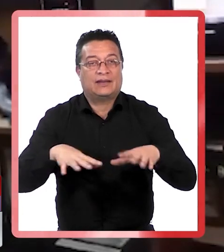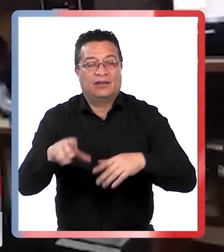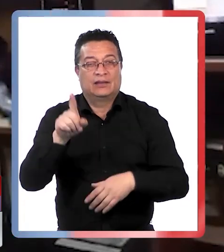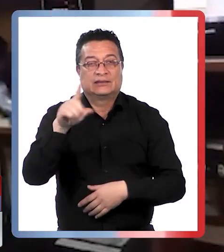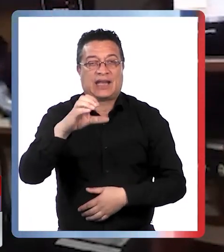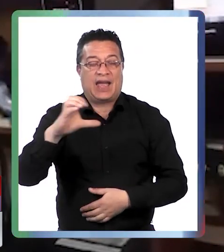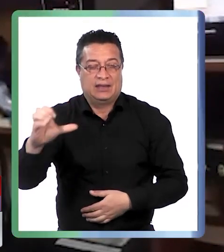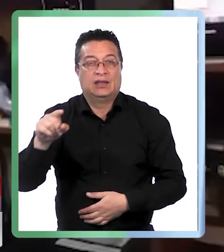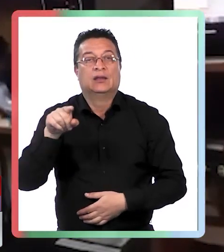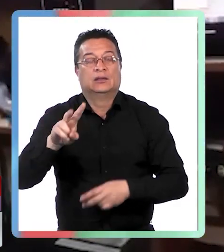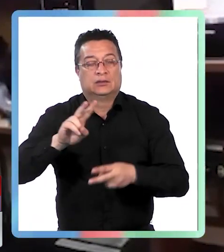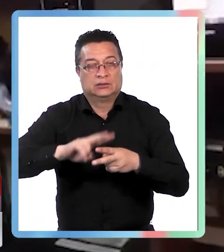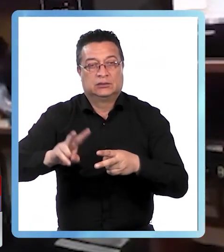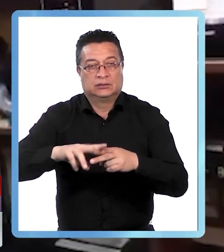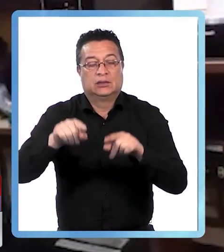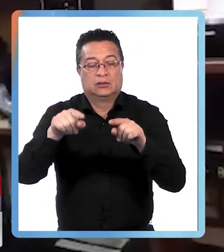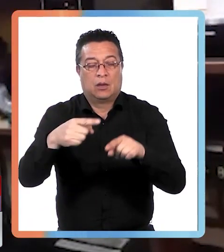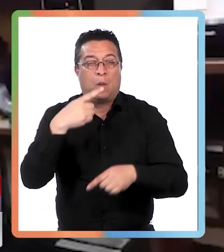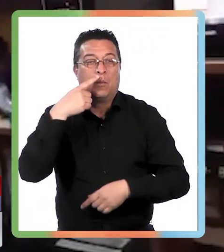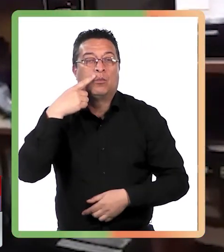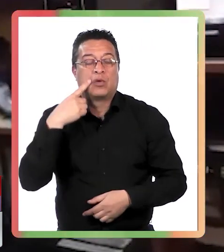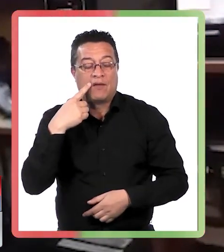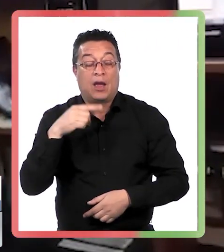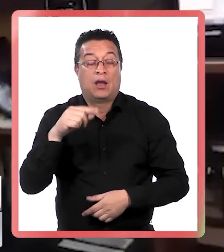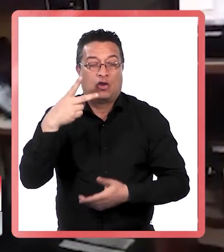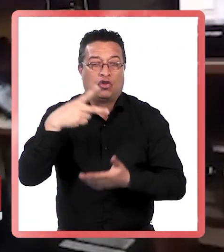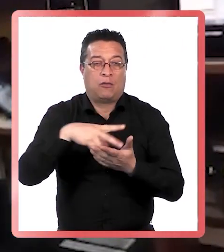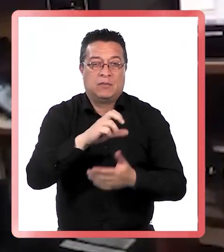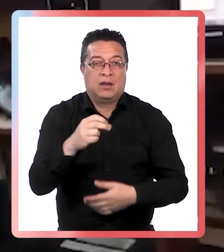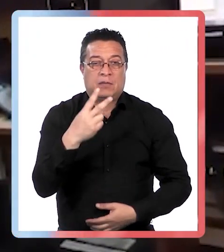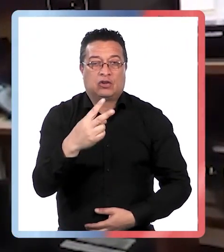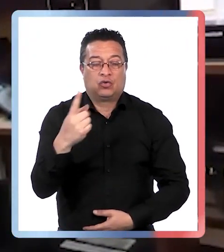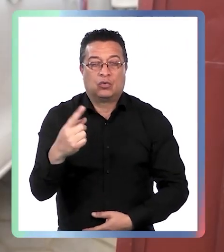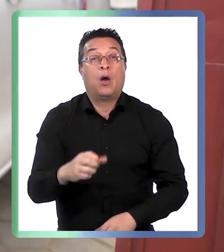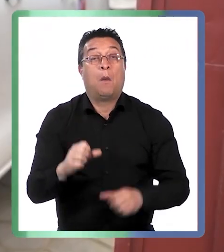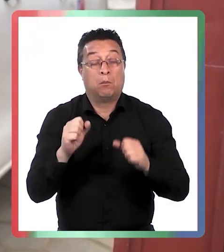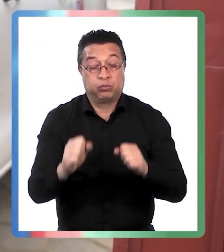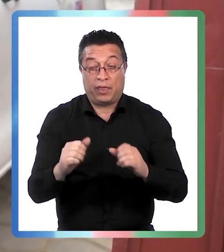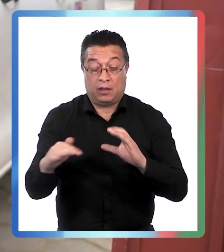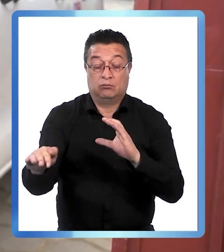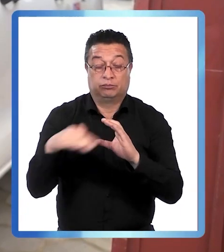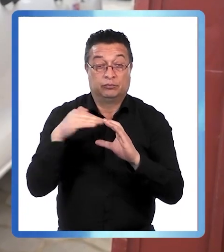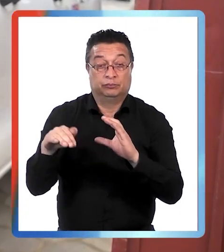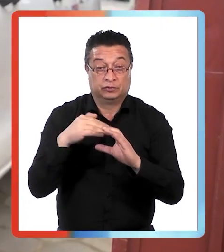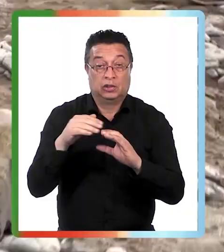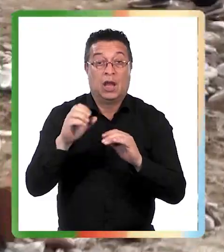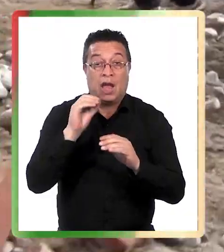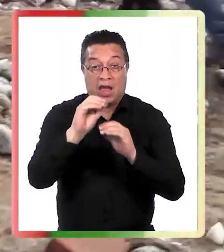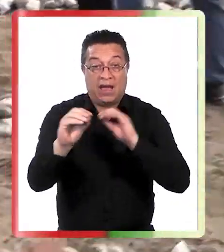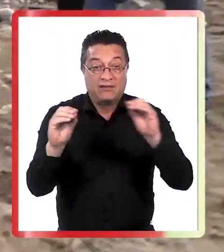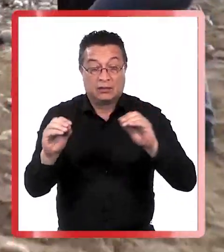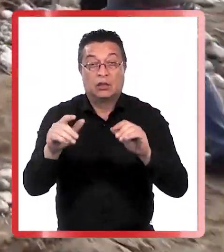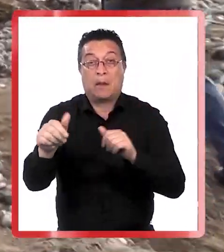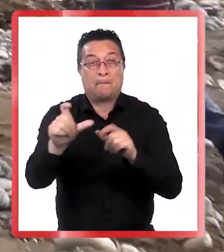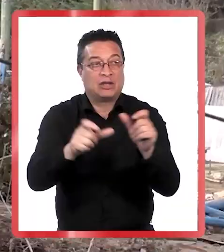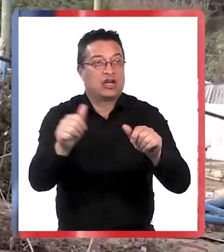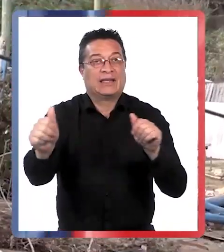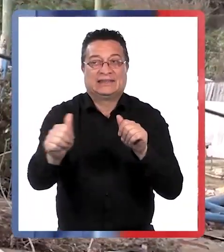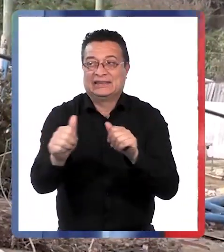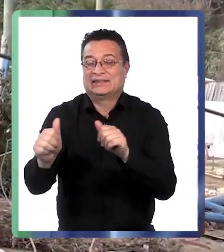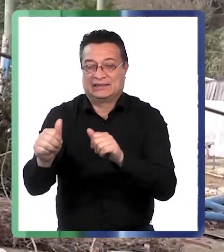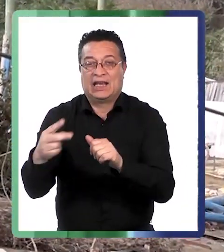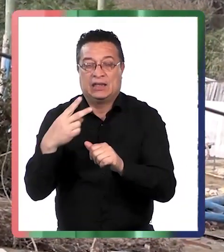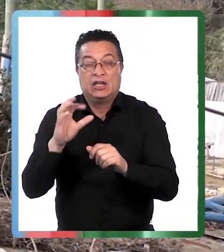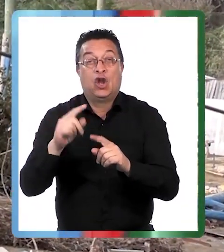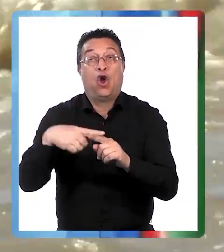actividad del SAE estamos realizando este tipo de pruebas desde el año 2021 pueden recibir esta alerta personas que están relativamente